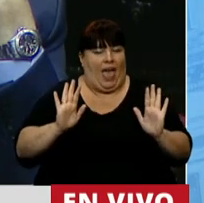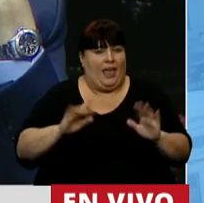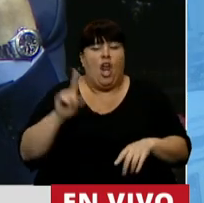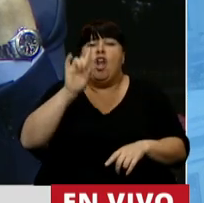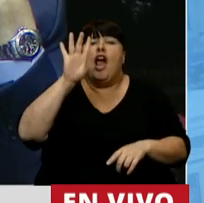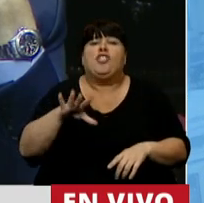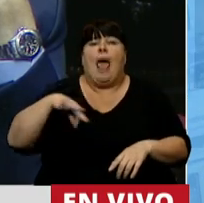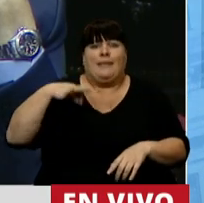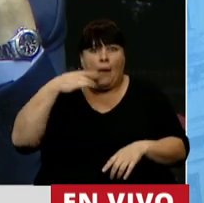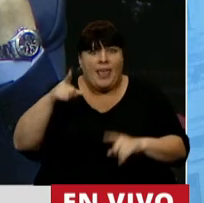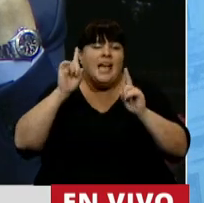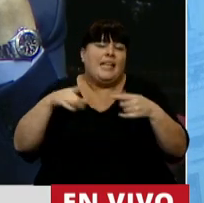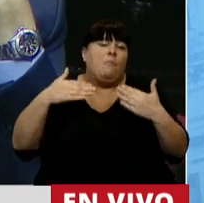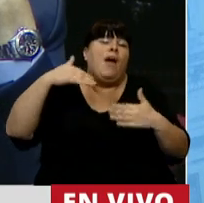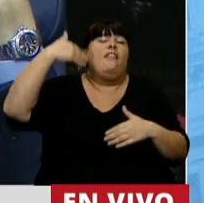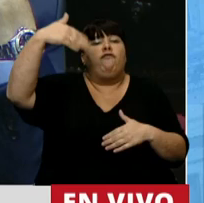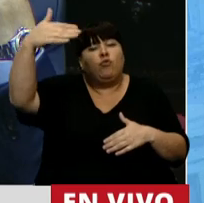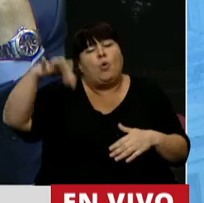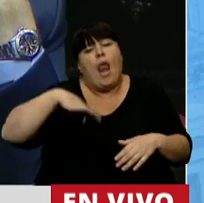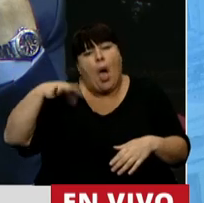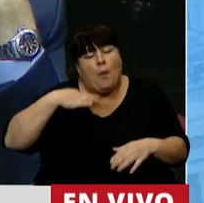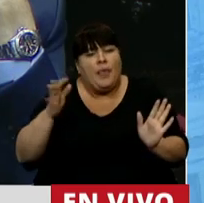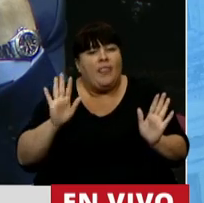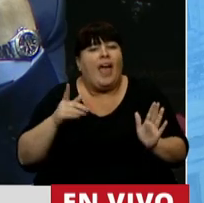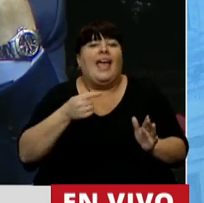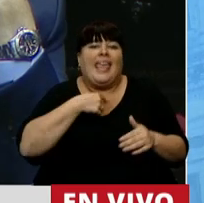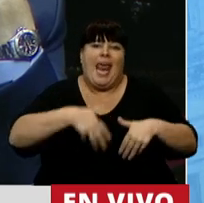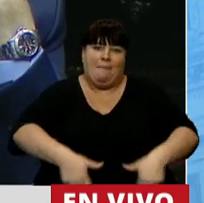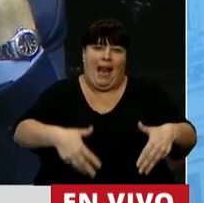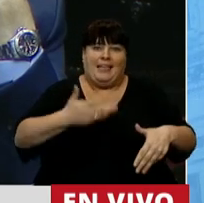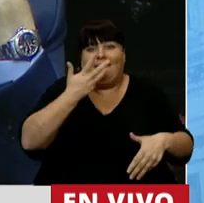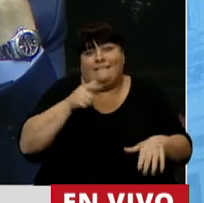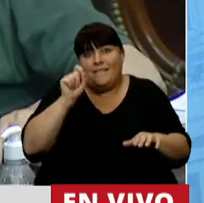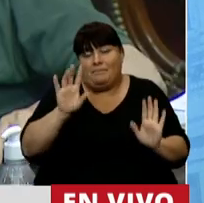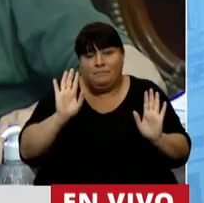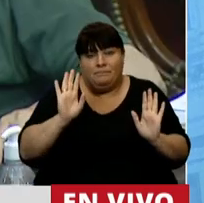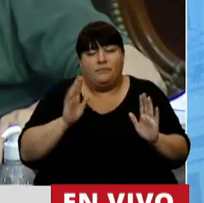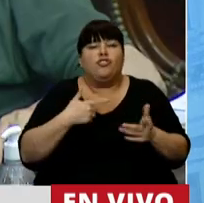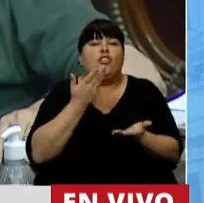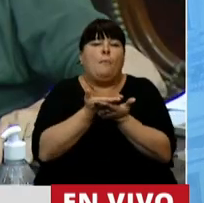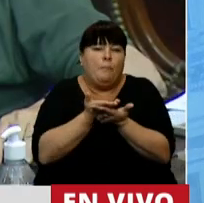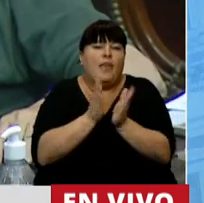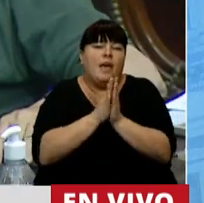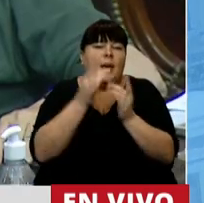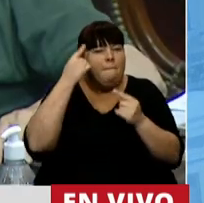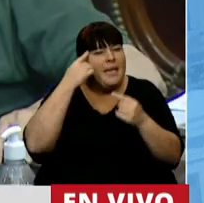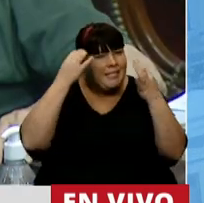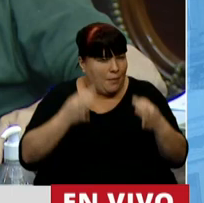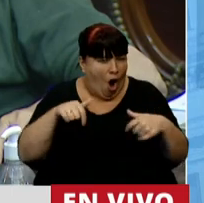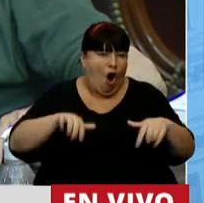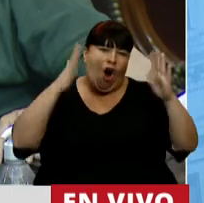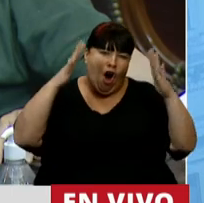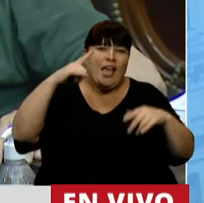no solamente su vida, sino a lo mejor en algún momento de su vida tener un embarazo deseado. Así que les pido que revisen y que hoy